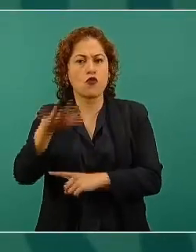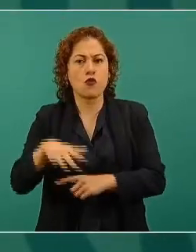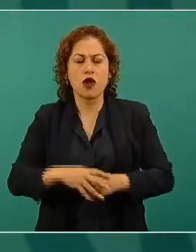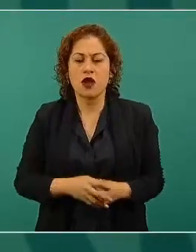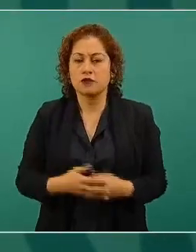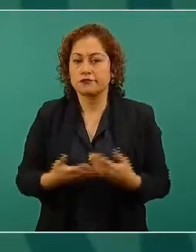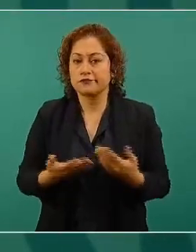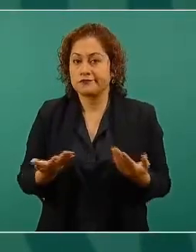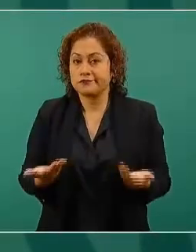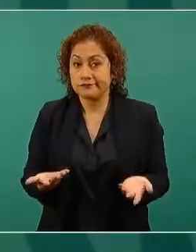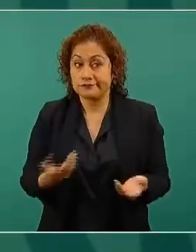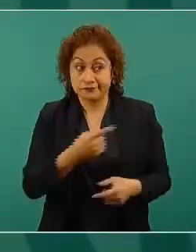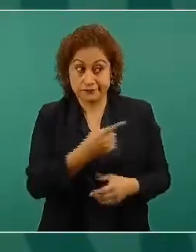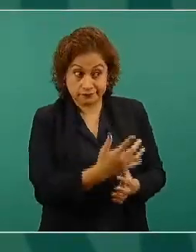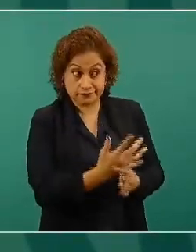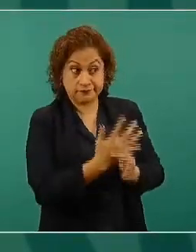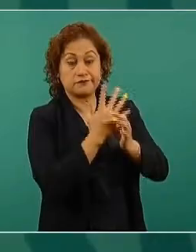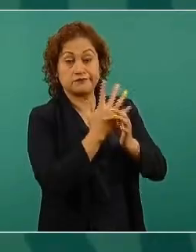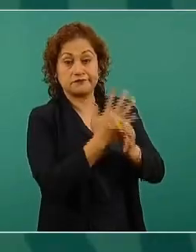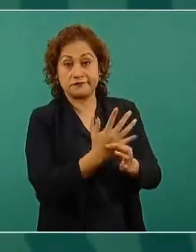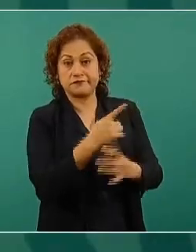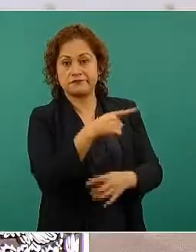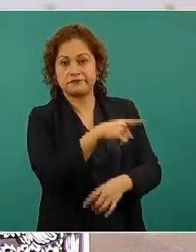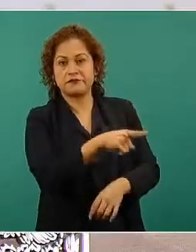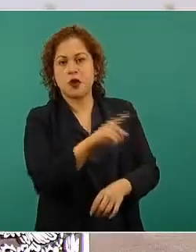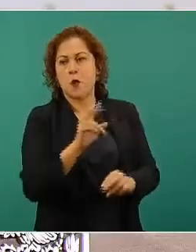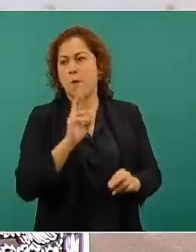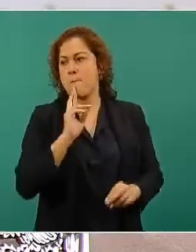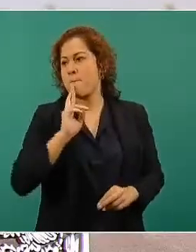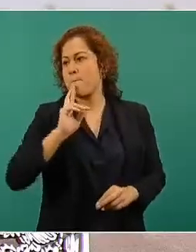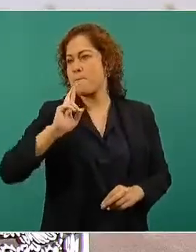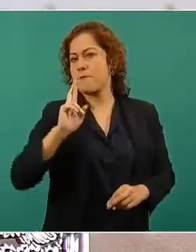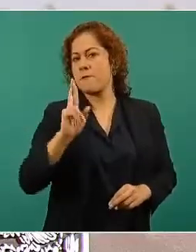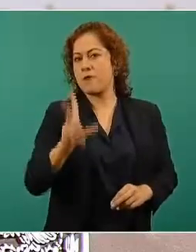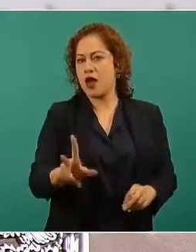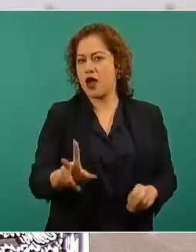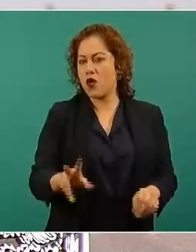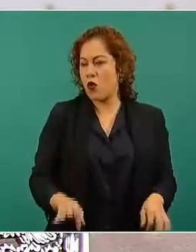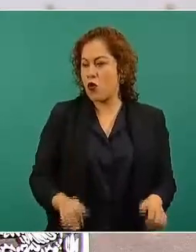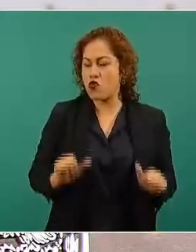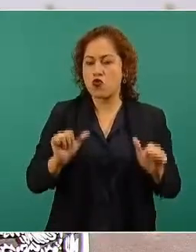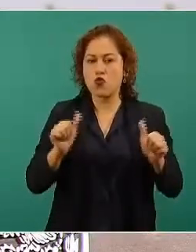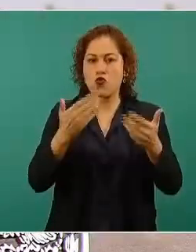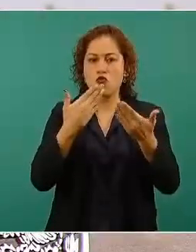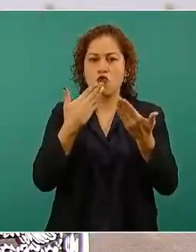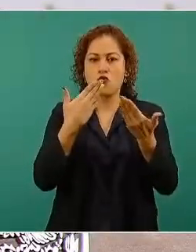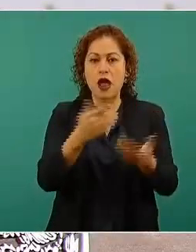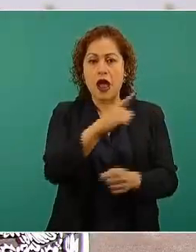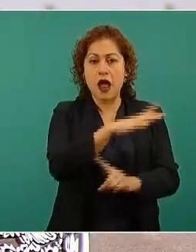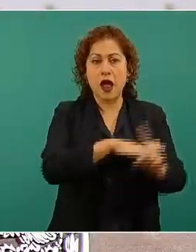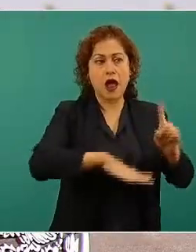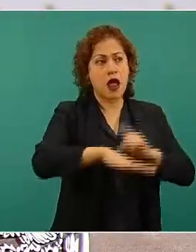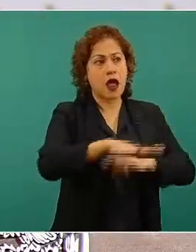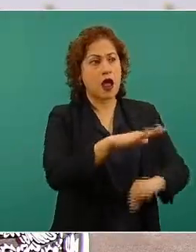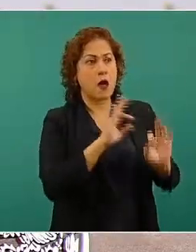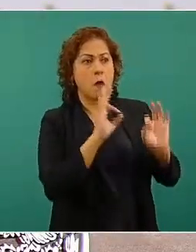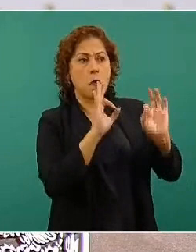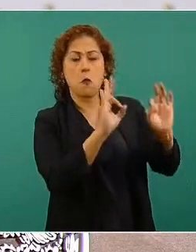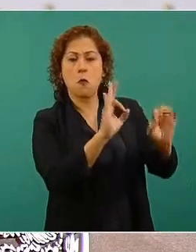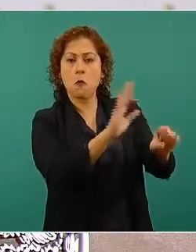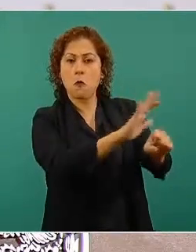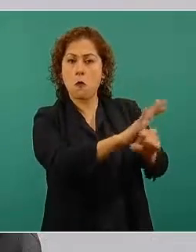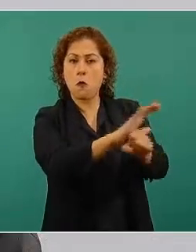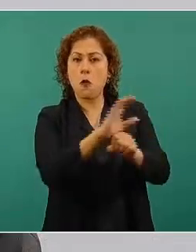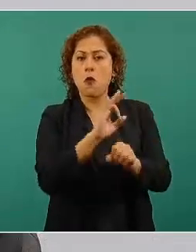que ellos son la modernidad, son muy cuidadosos del medio ambiente, les preocupa